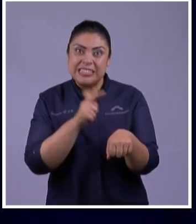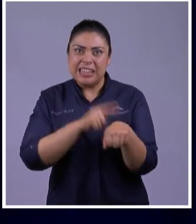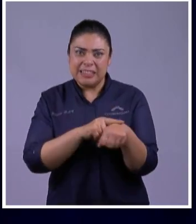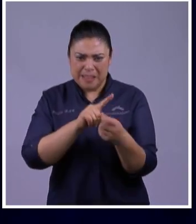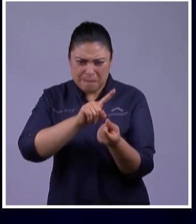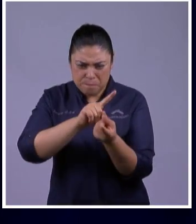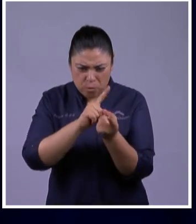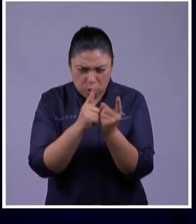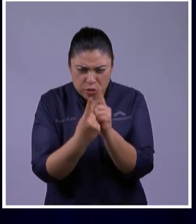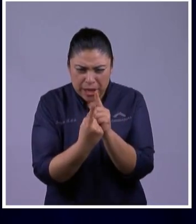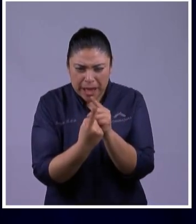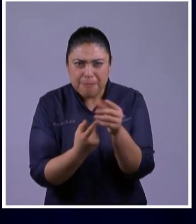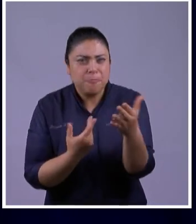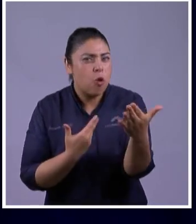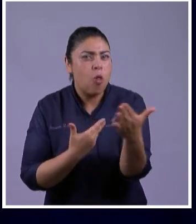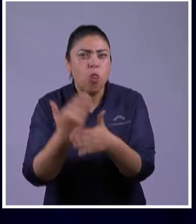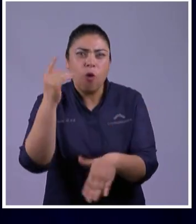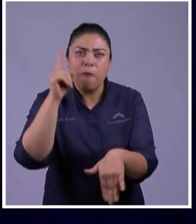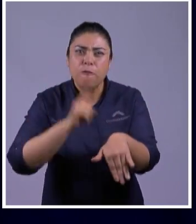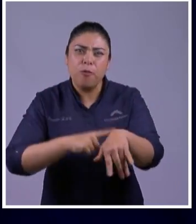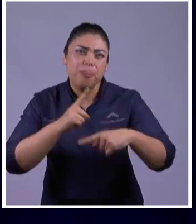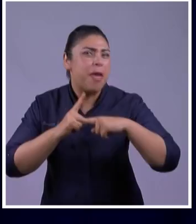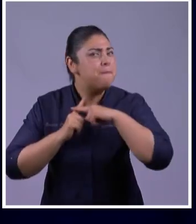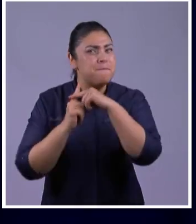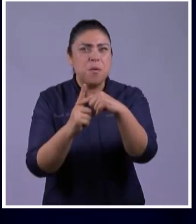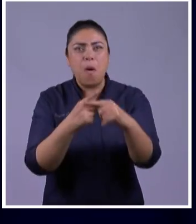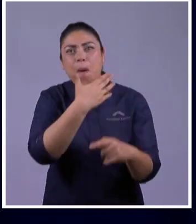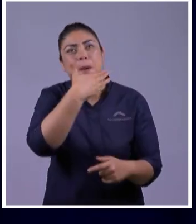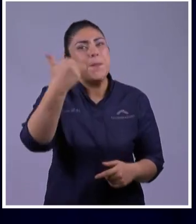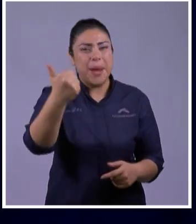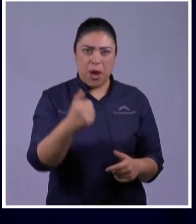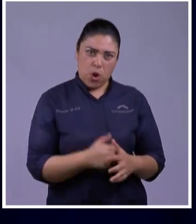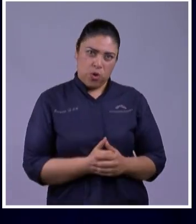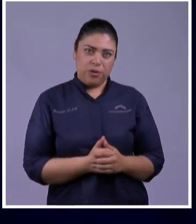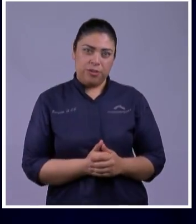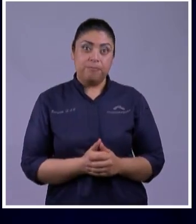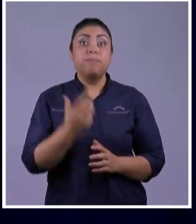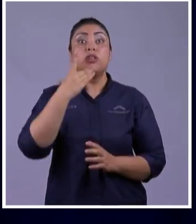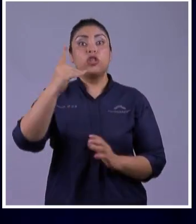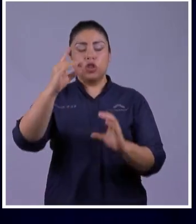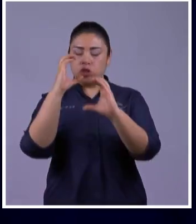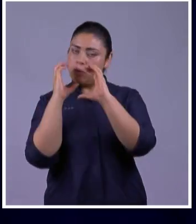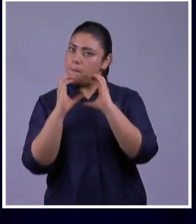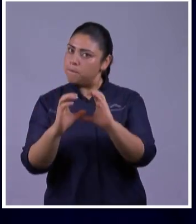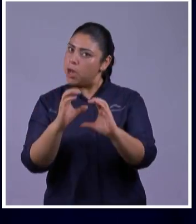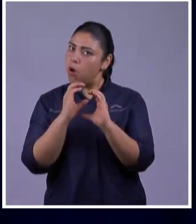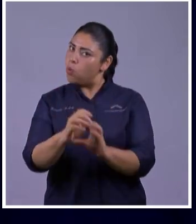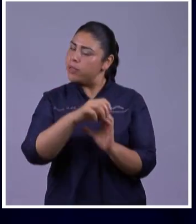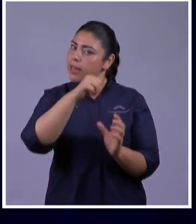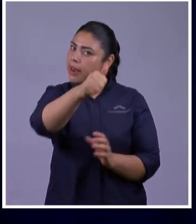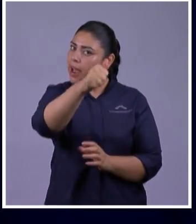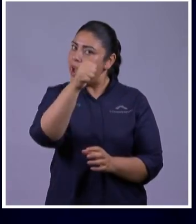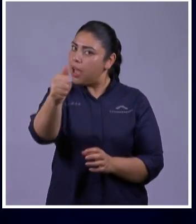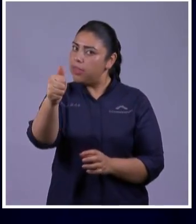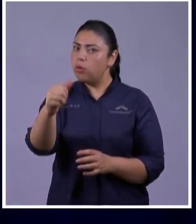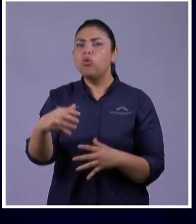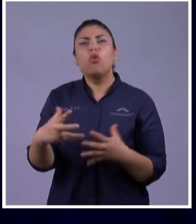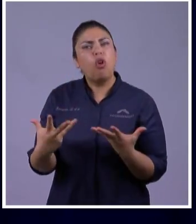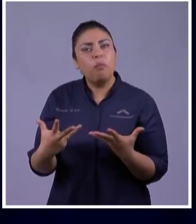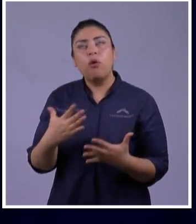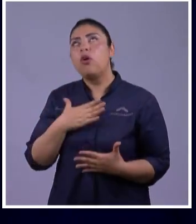Dios Habrá De proveer Guardar Y cuidar Aquellos Que en Él Confían